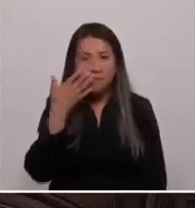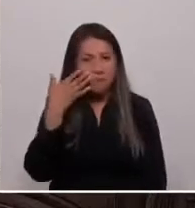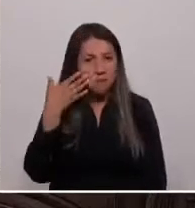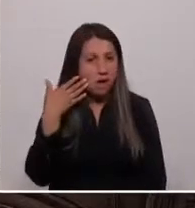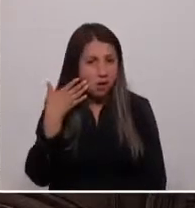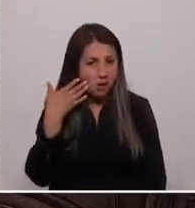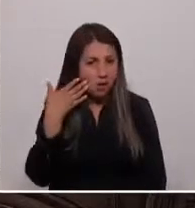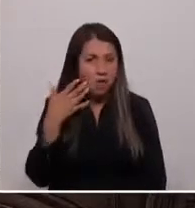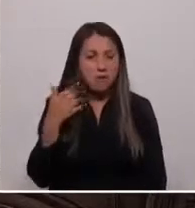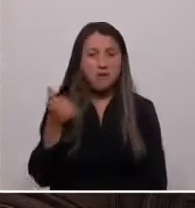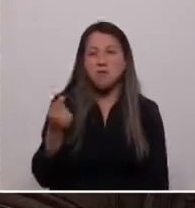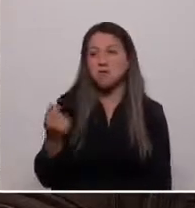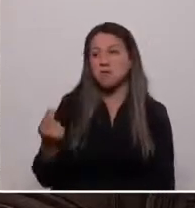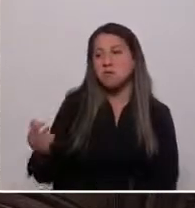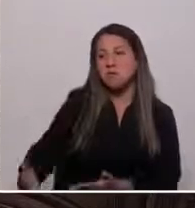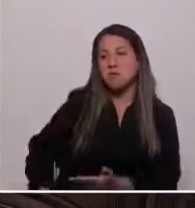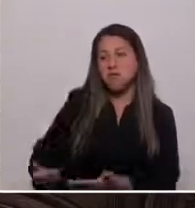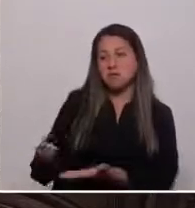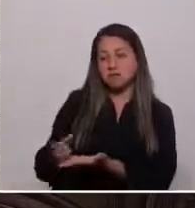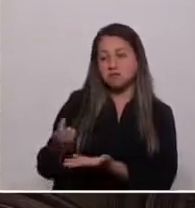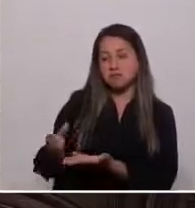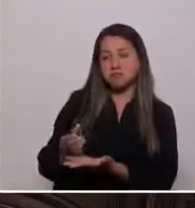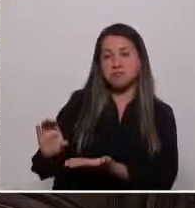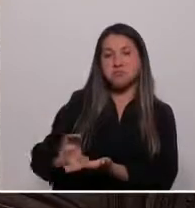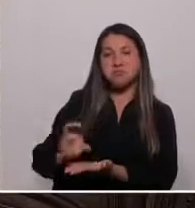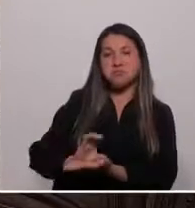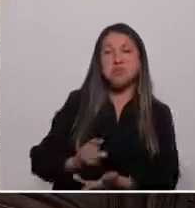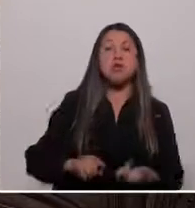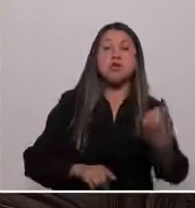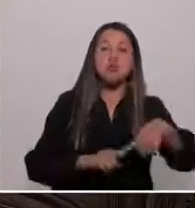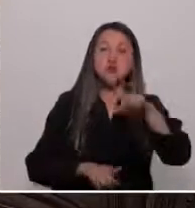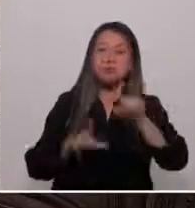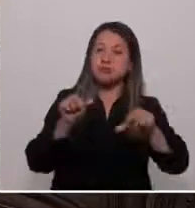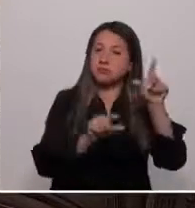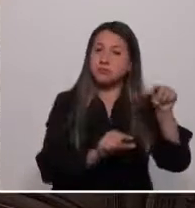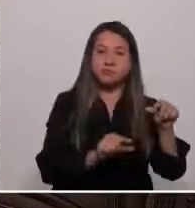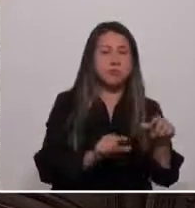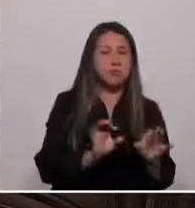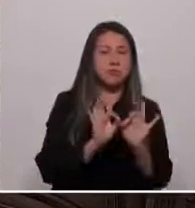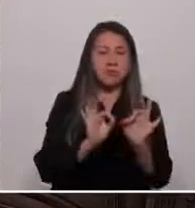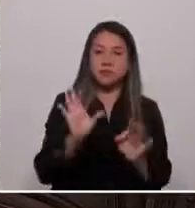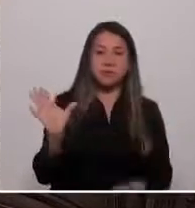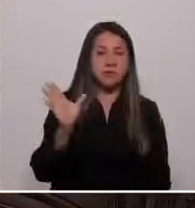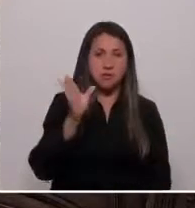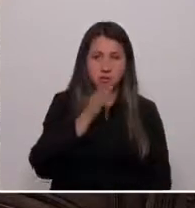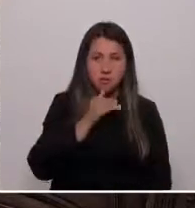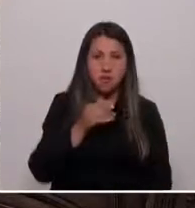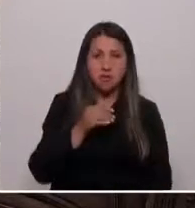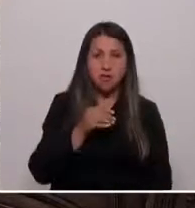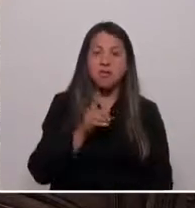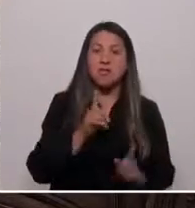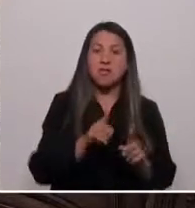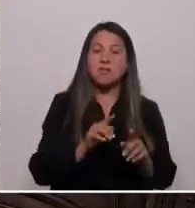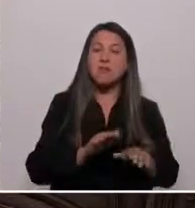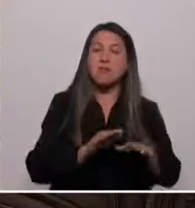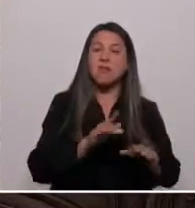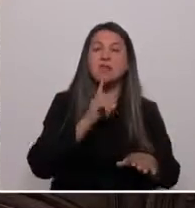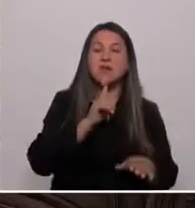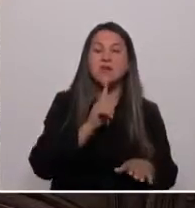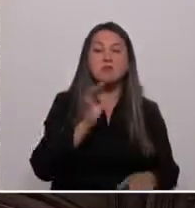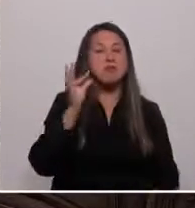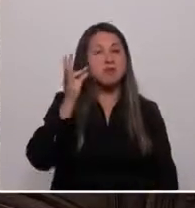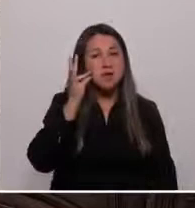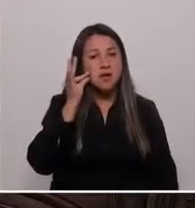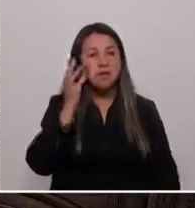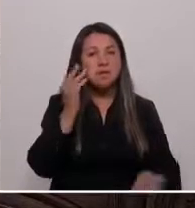ingresos y todo el resto eran variaciones imperfectas que había que asistir. Mujeres, mestizos,